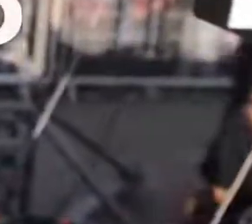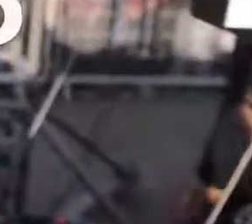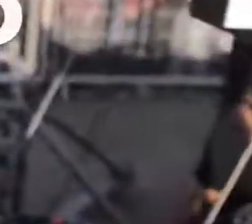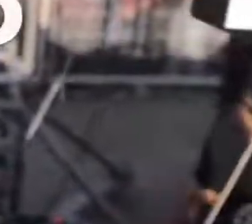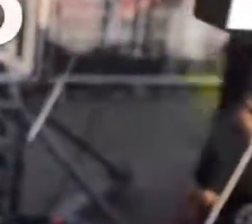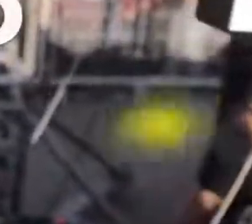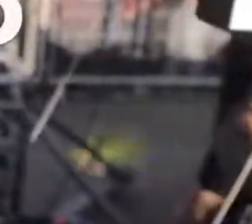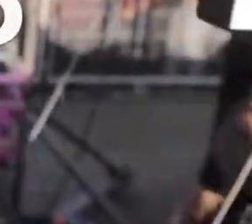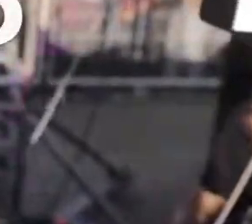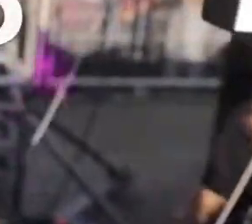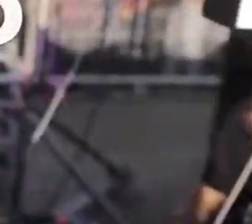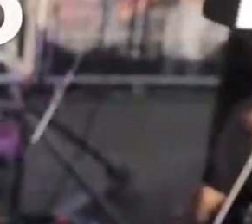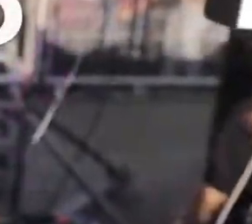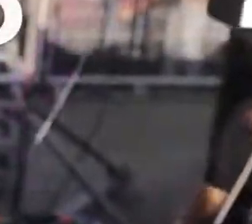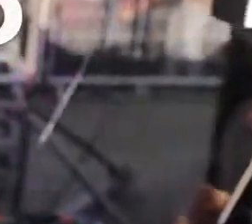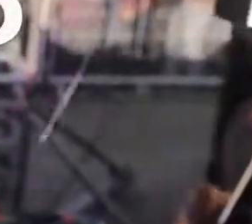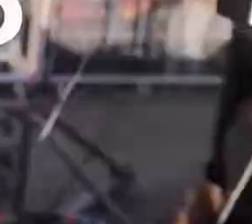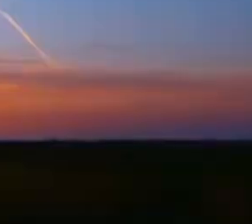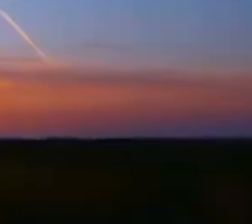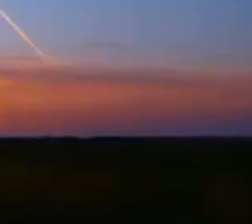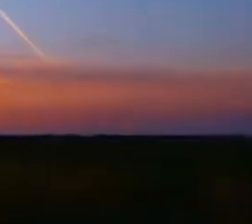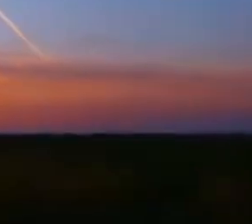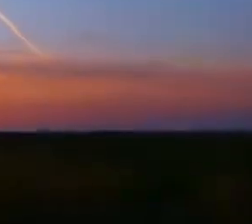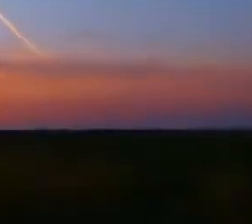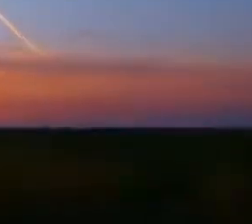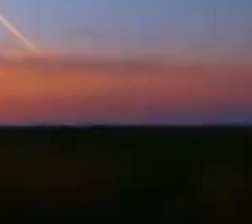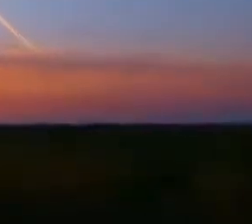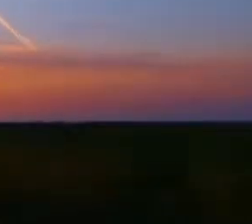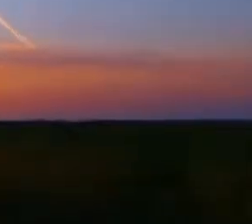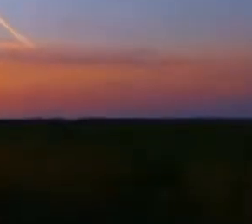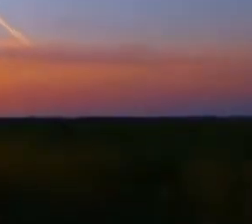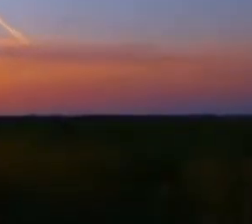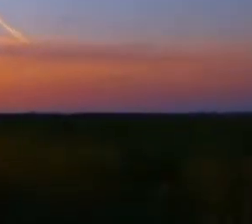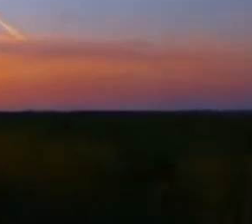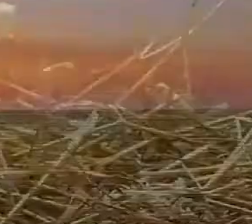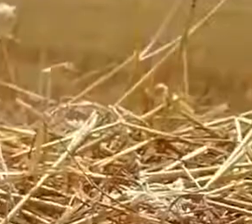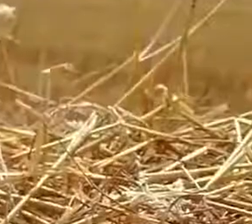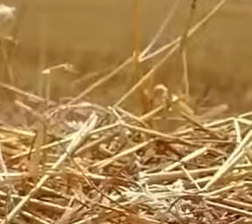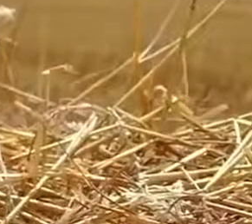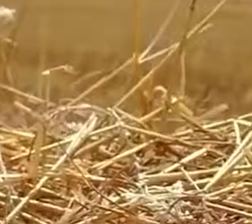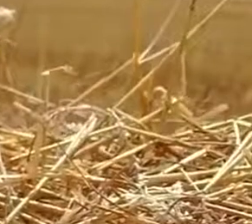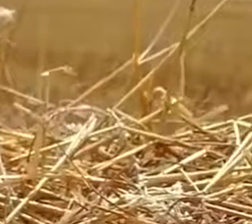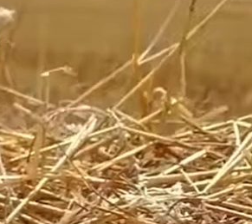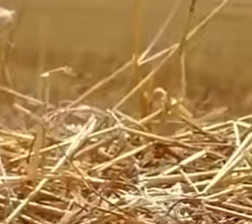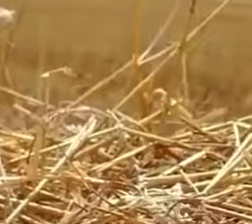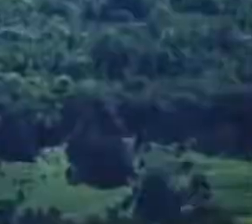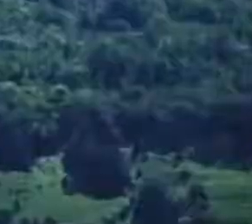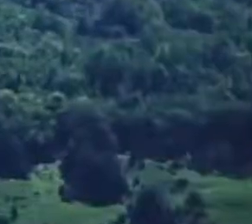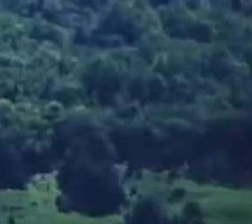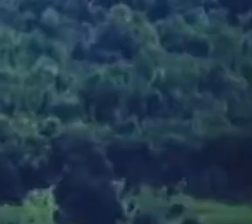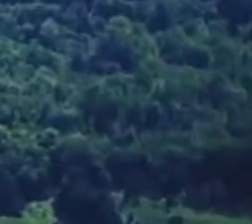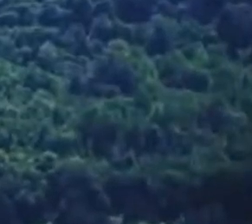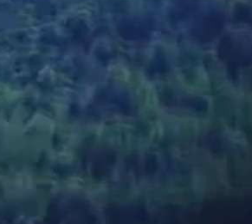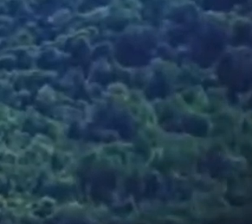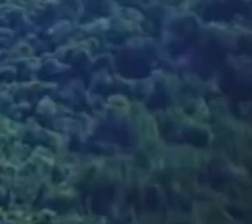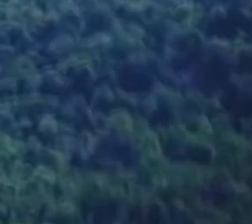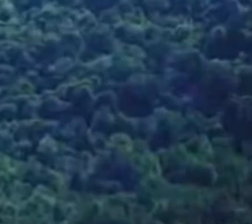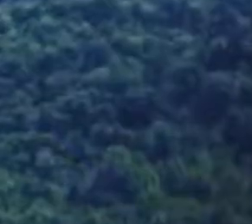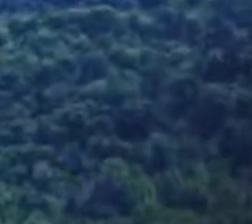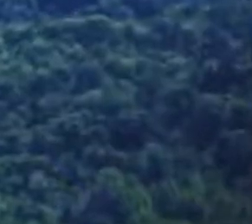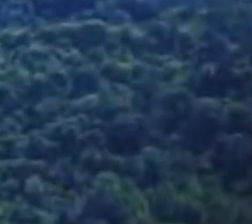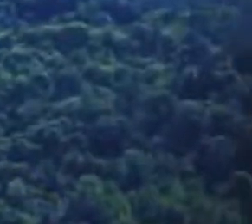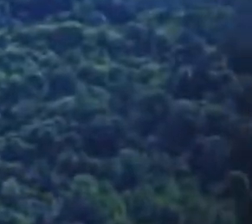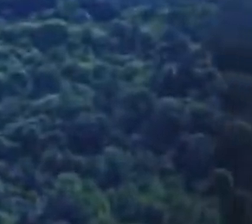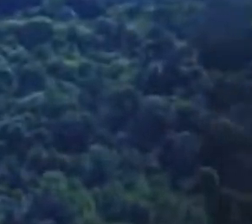gobierno basado en la honestidad la rendición de cuentas la experiencia y el ánimo